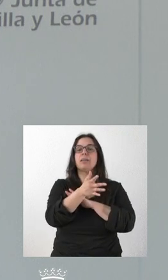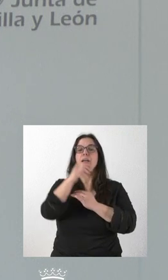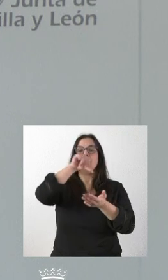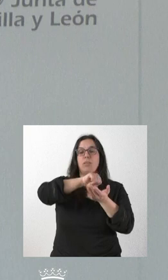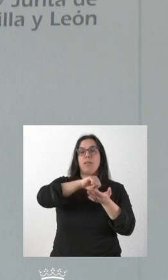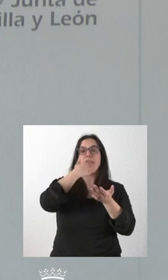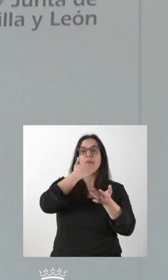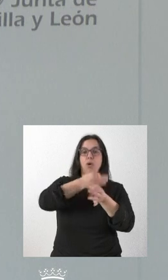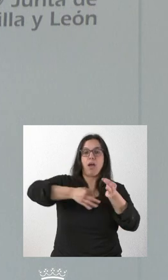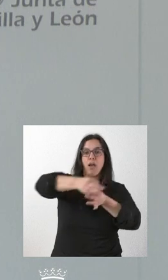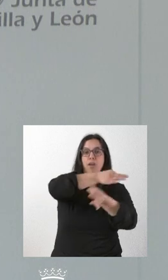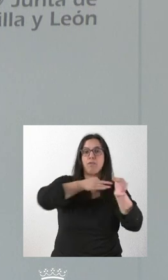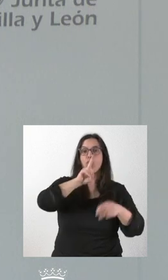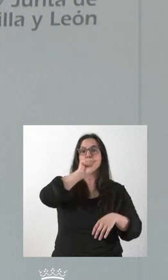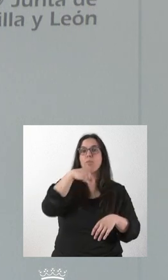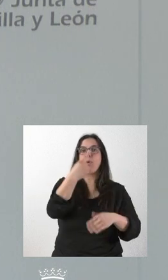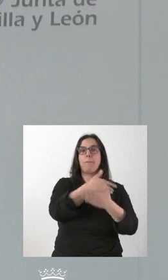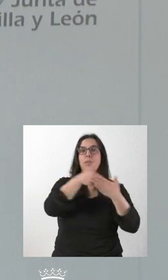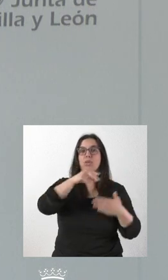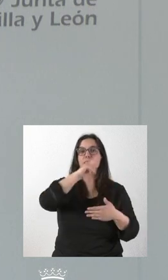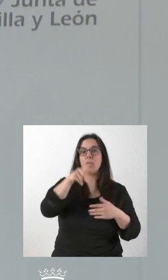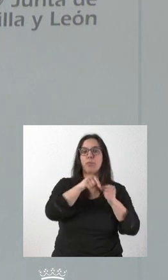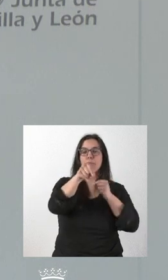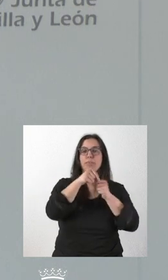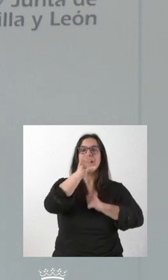por 2,1 millones de euros y 10 kilómetros.